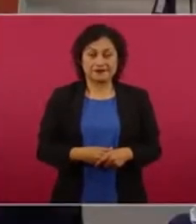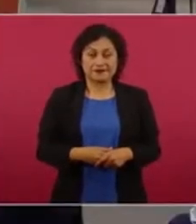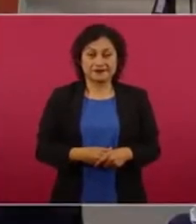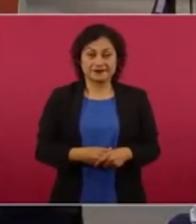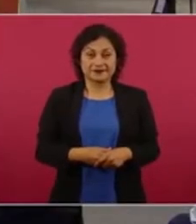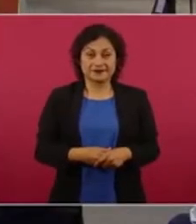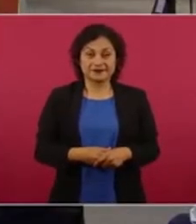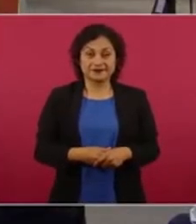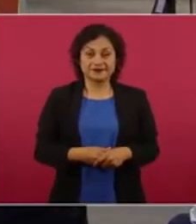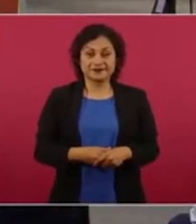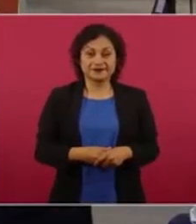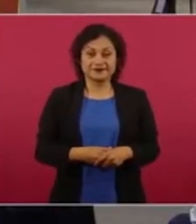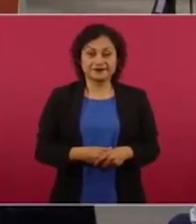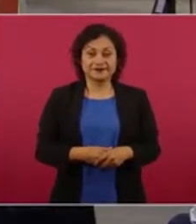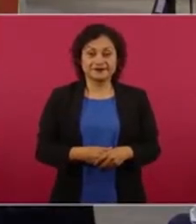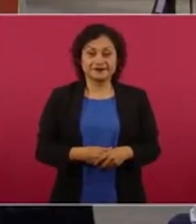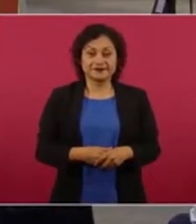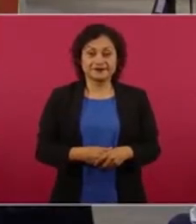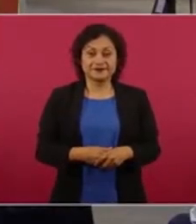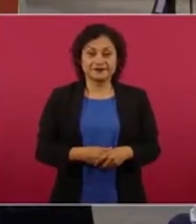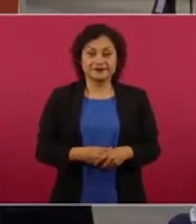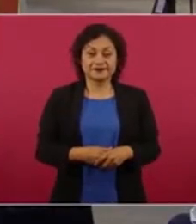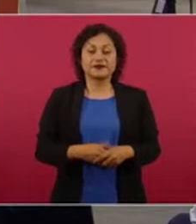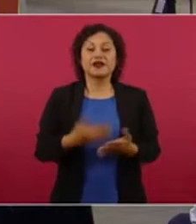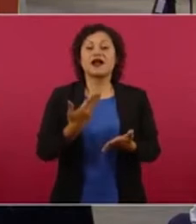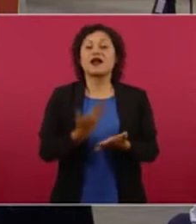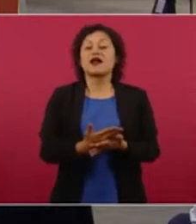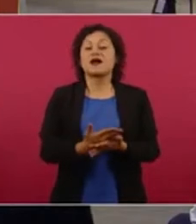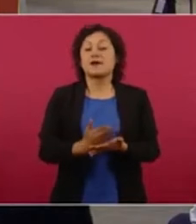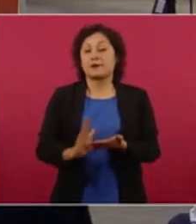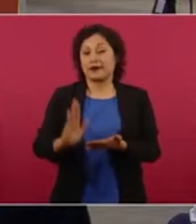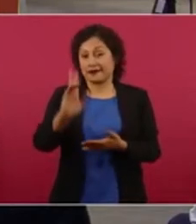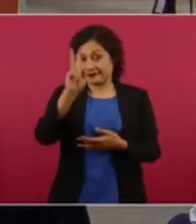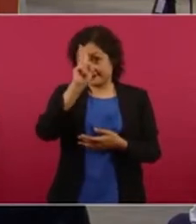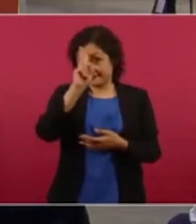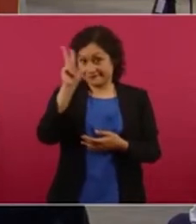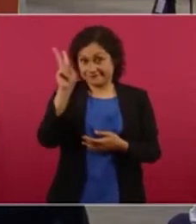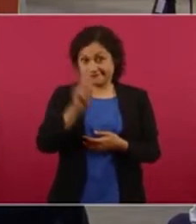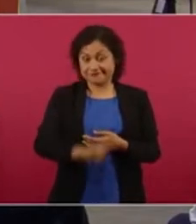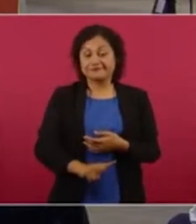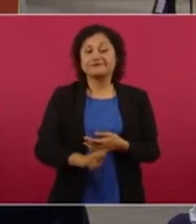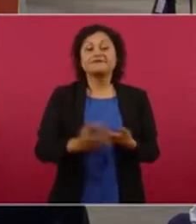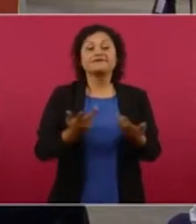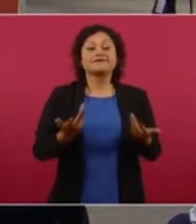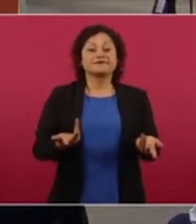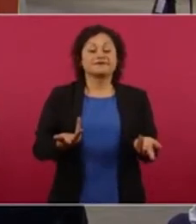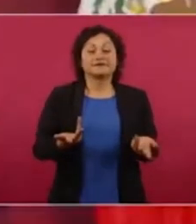y con el agravante de que